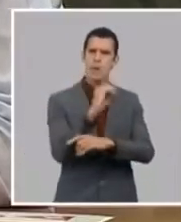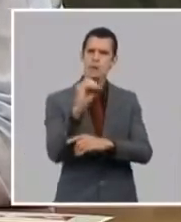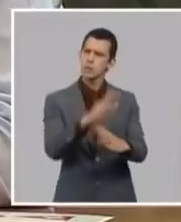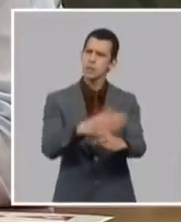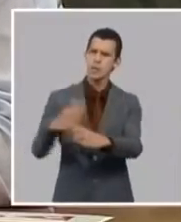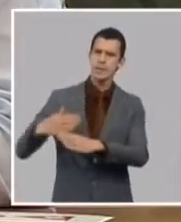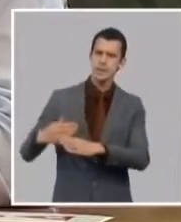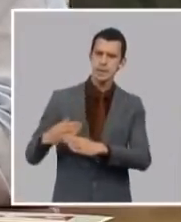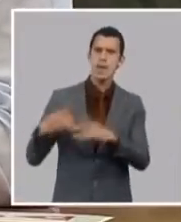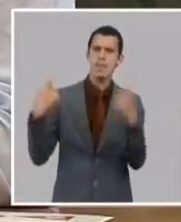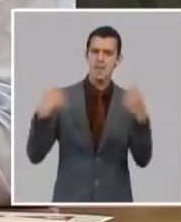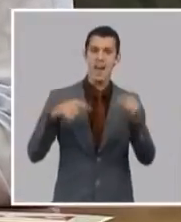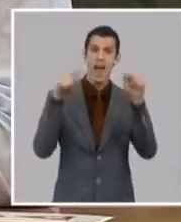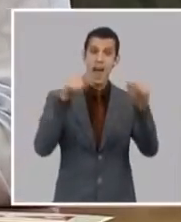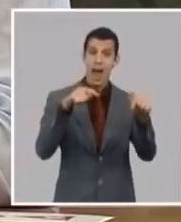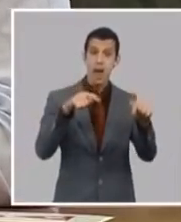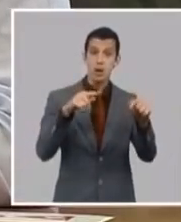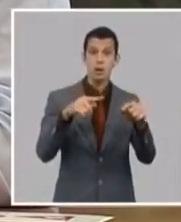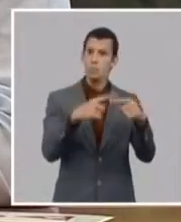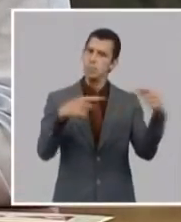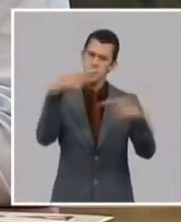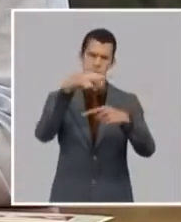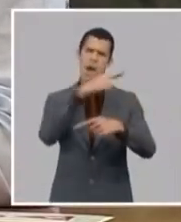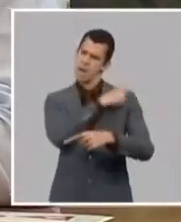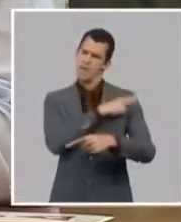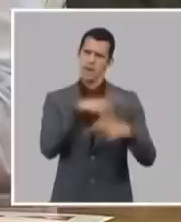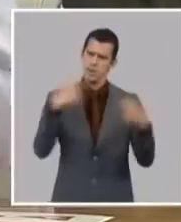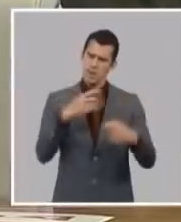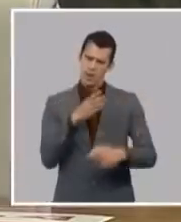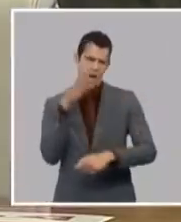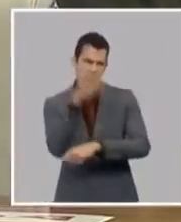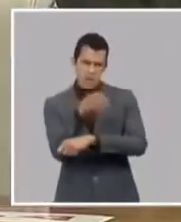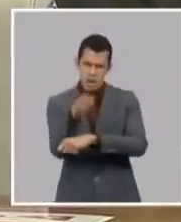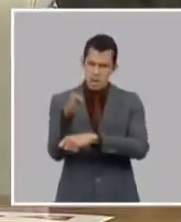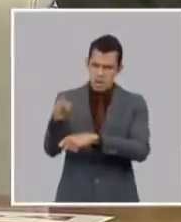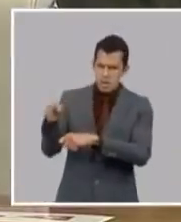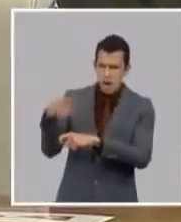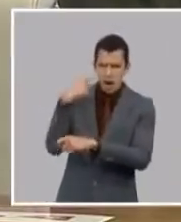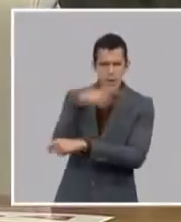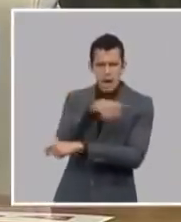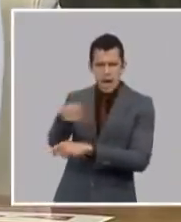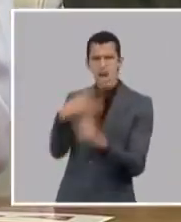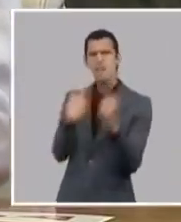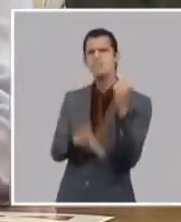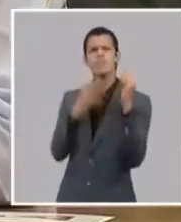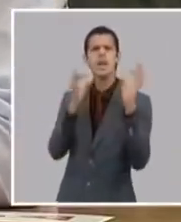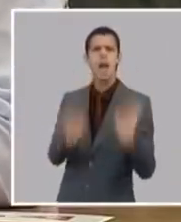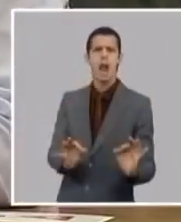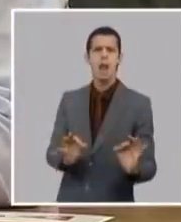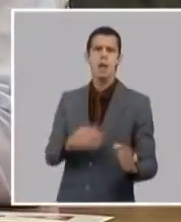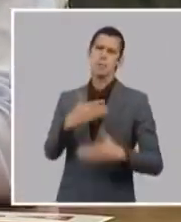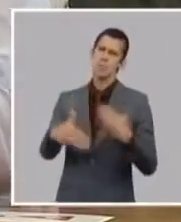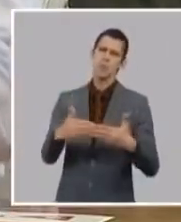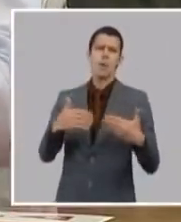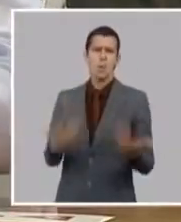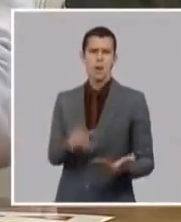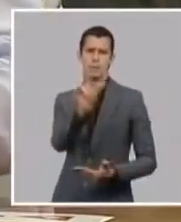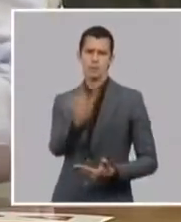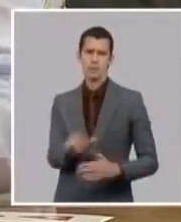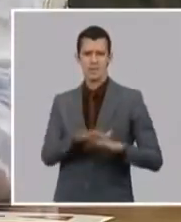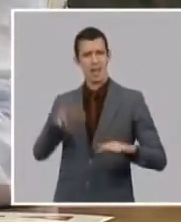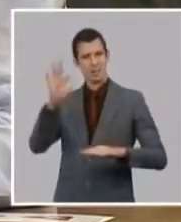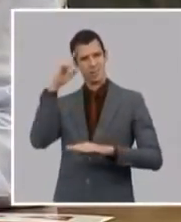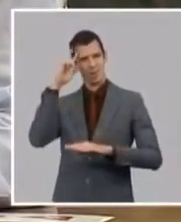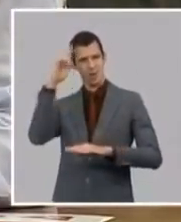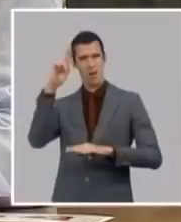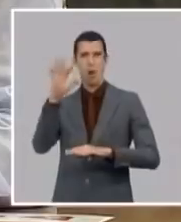destacado en el informe de clausura del octavo congreso del partido y ya nosotros estamos trabajando en la implementación del octavo congreso del partido y